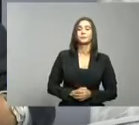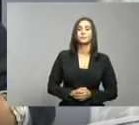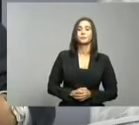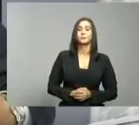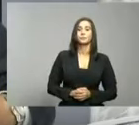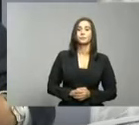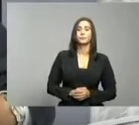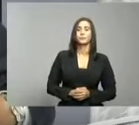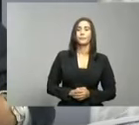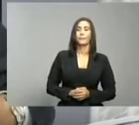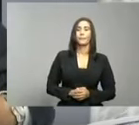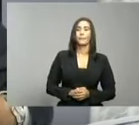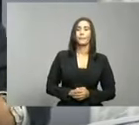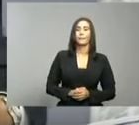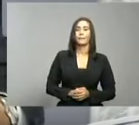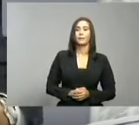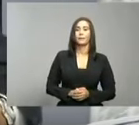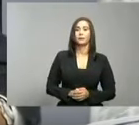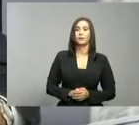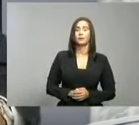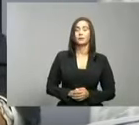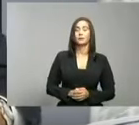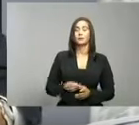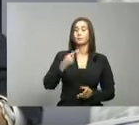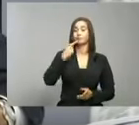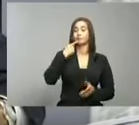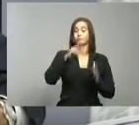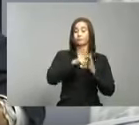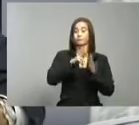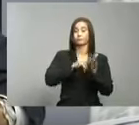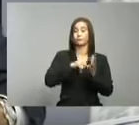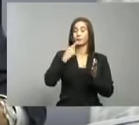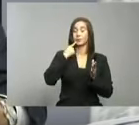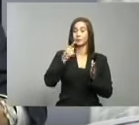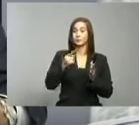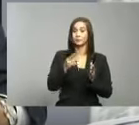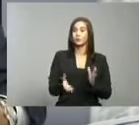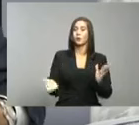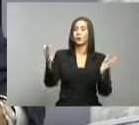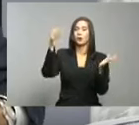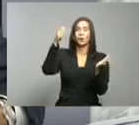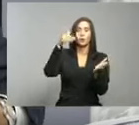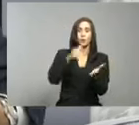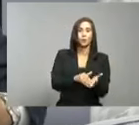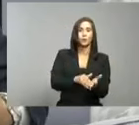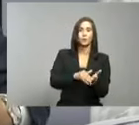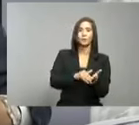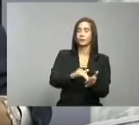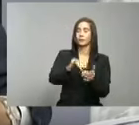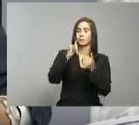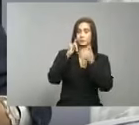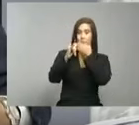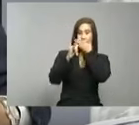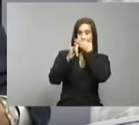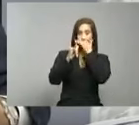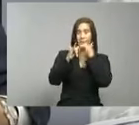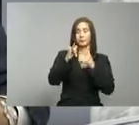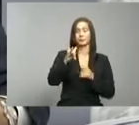Con relación a las recomendaciones, volvemos a señalar,